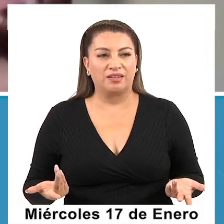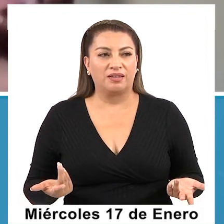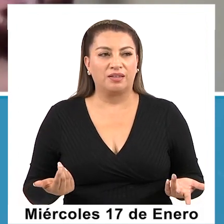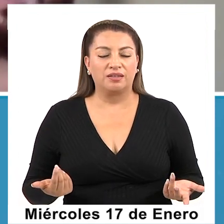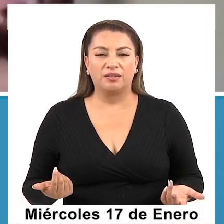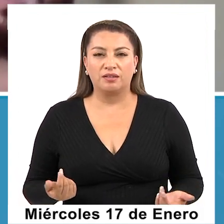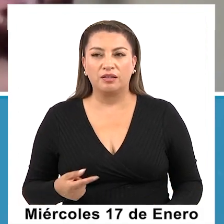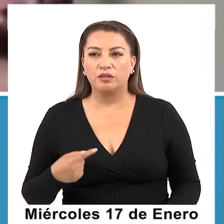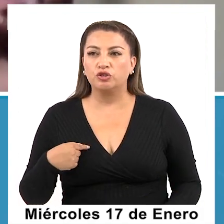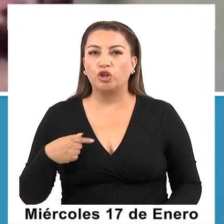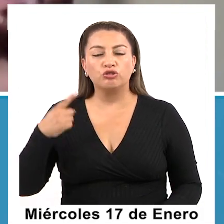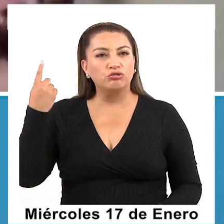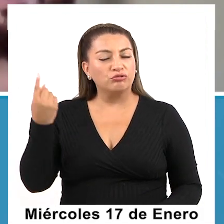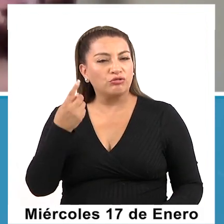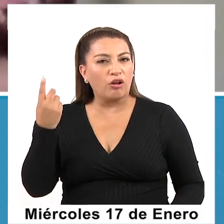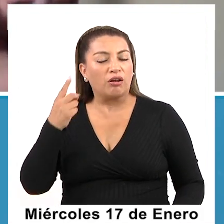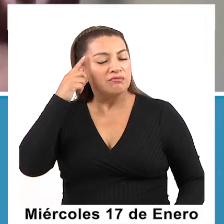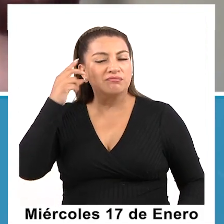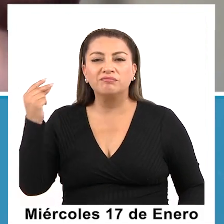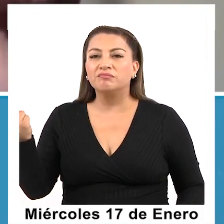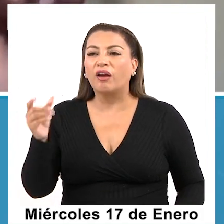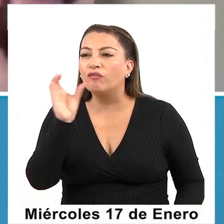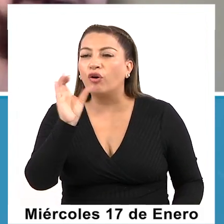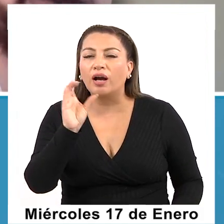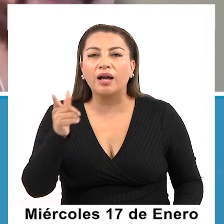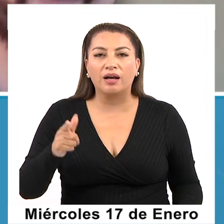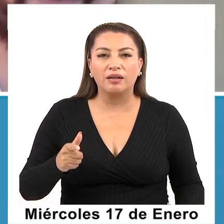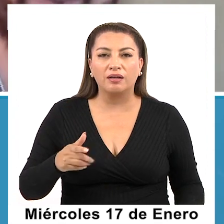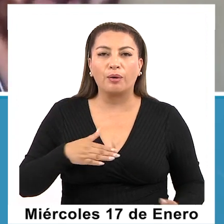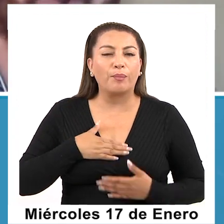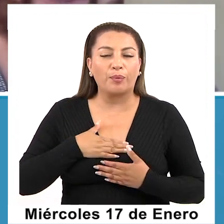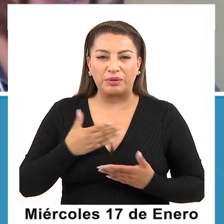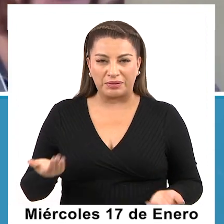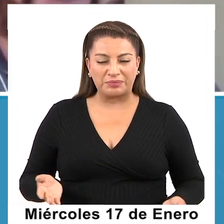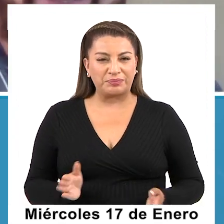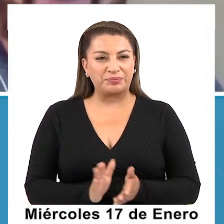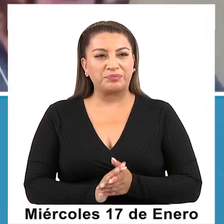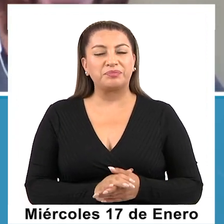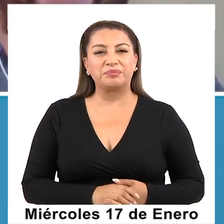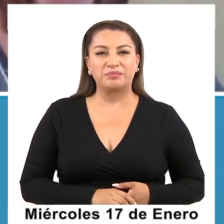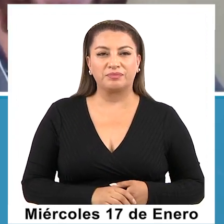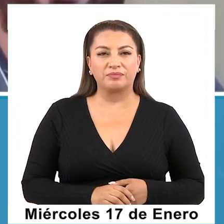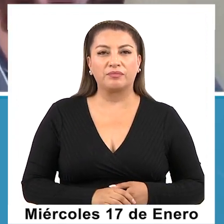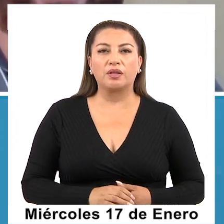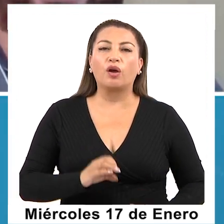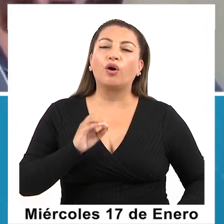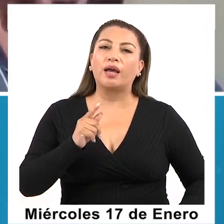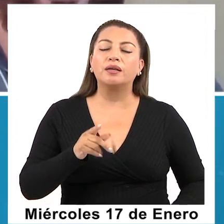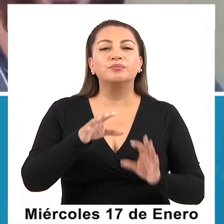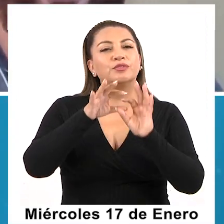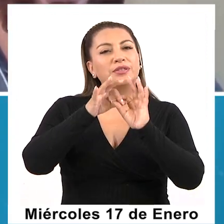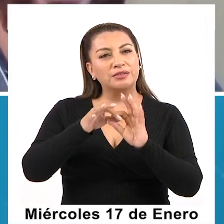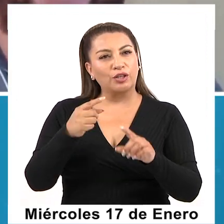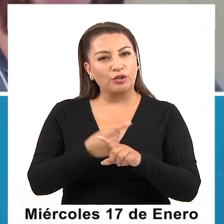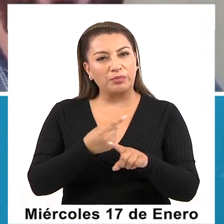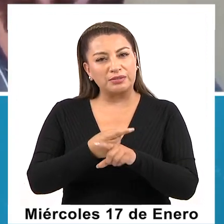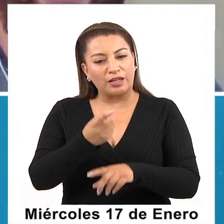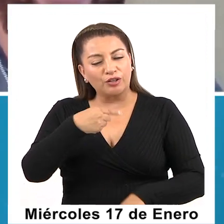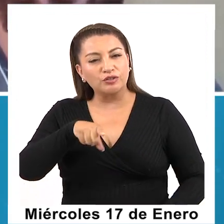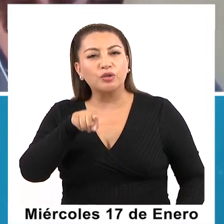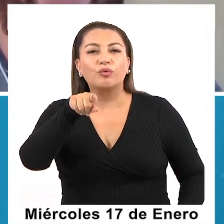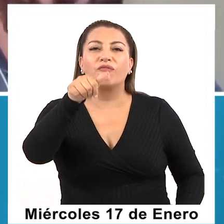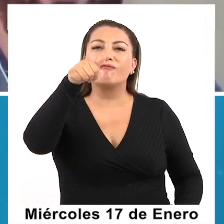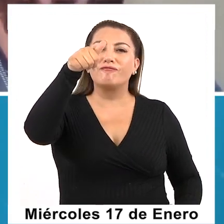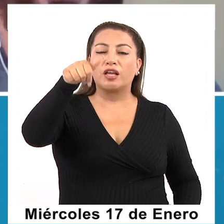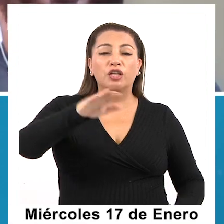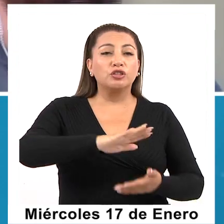buscar por sus propios medios lo que a él más le gusta. Ok. Sibel, gracias por haber estado con nosotros, que estén muy